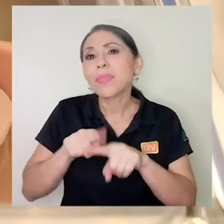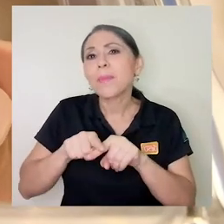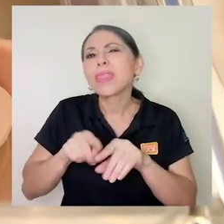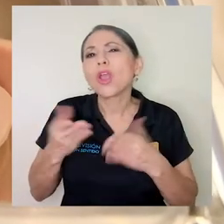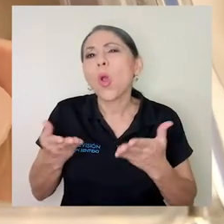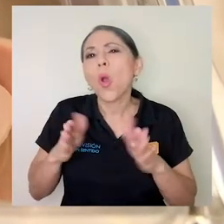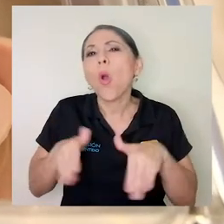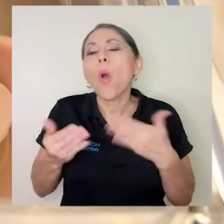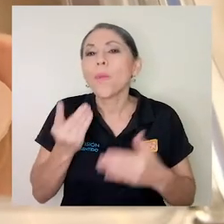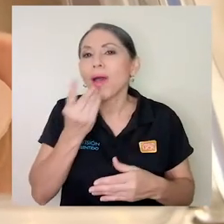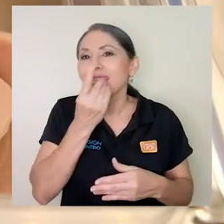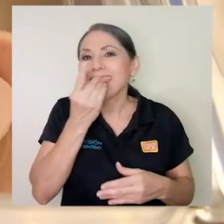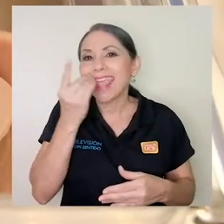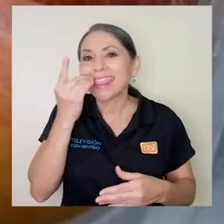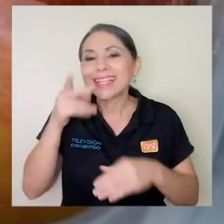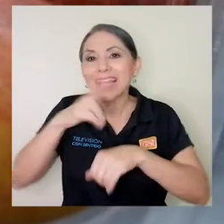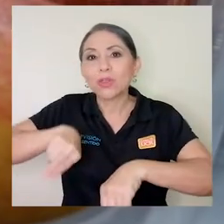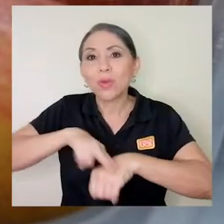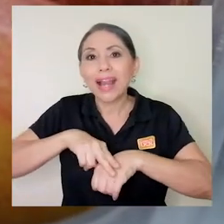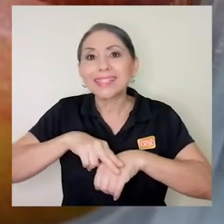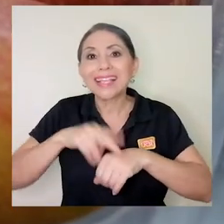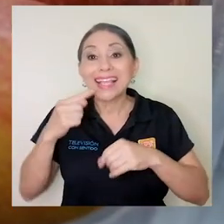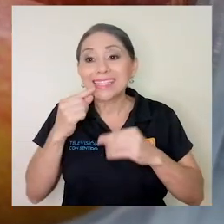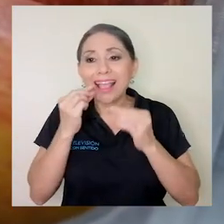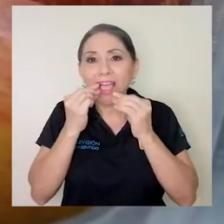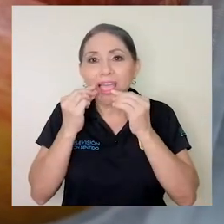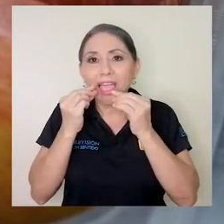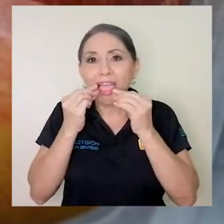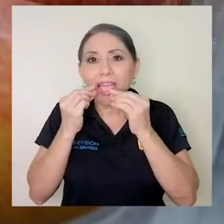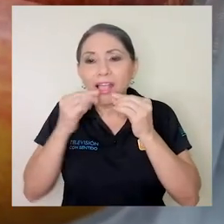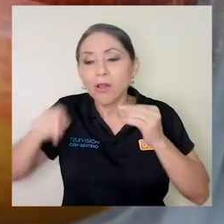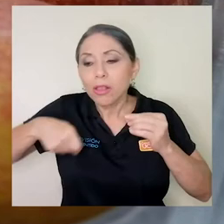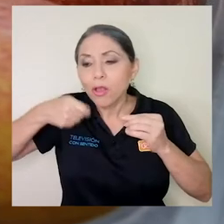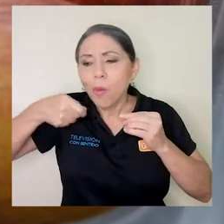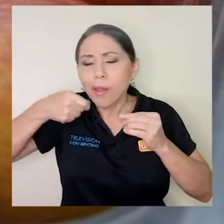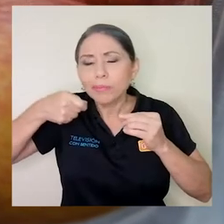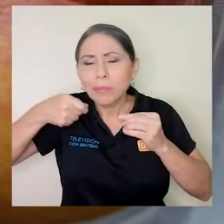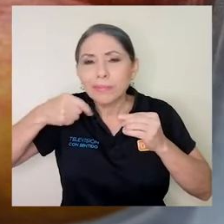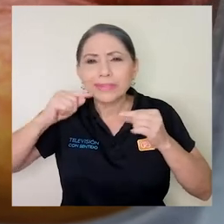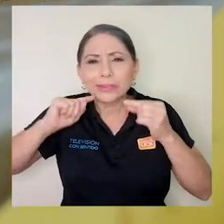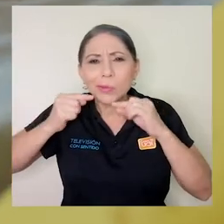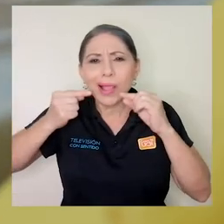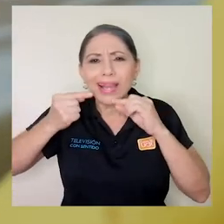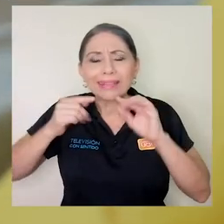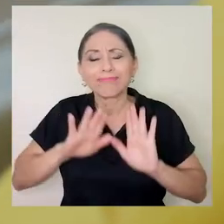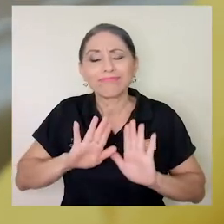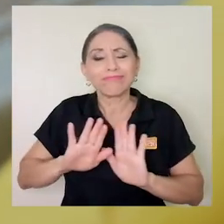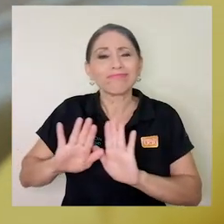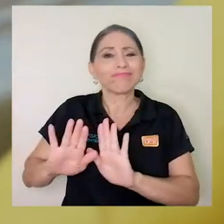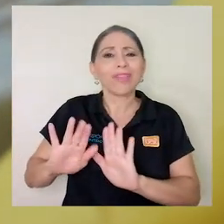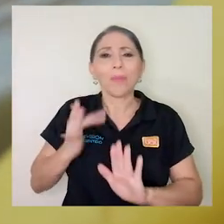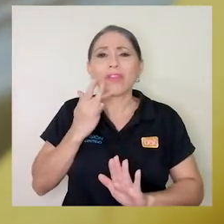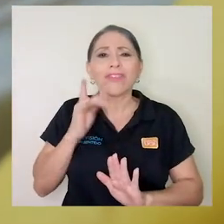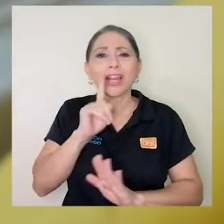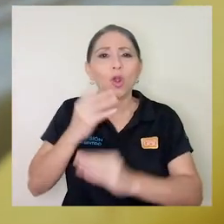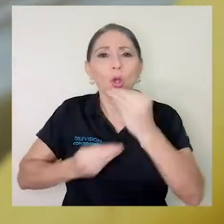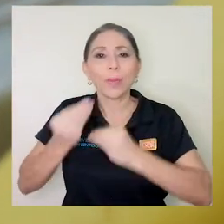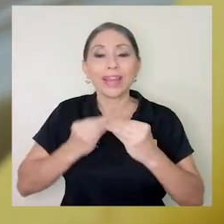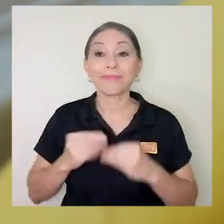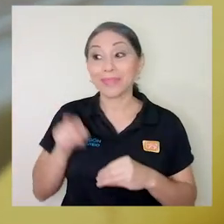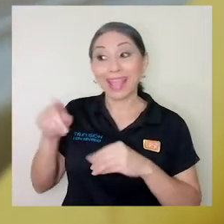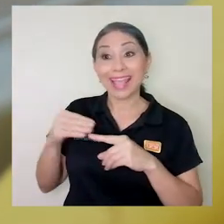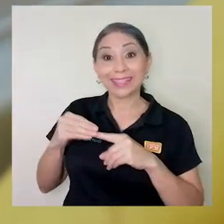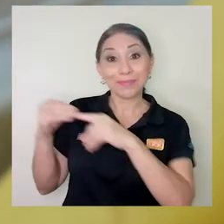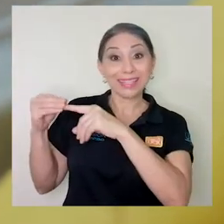los dientes naturales, si hay movilidad dental, cuando la persona come y le duele, prefiere no comerlo. La